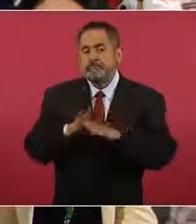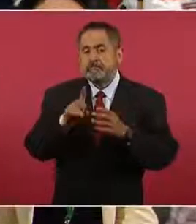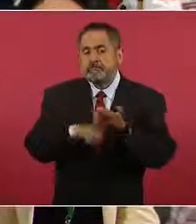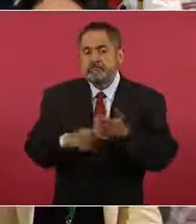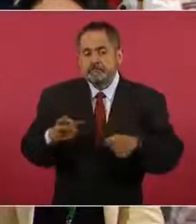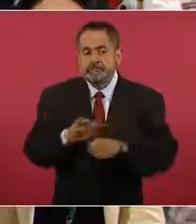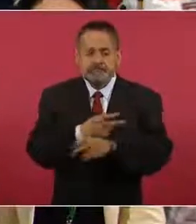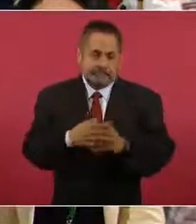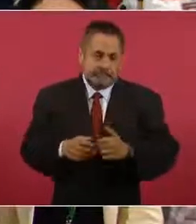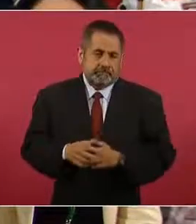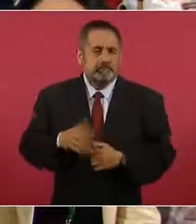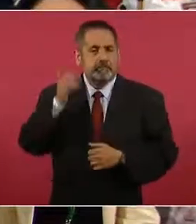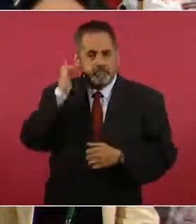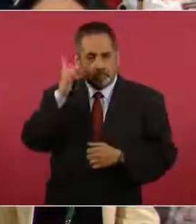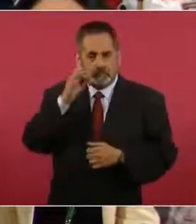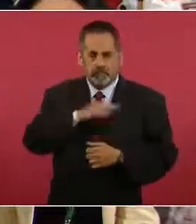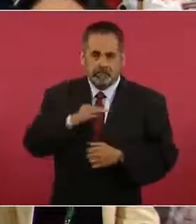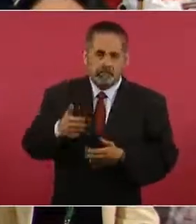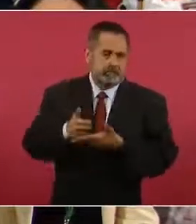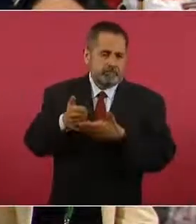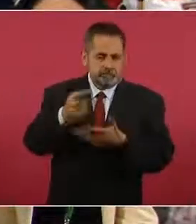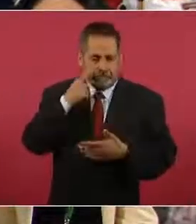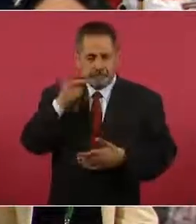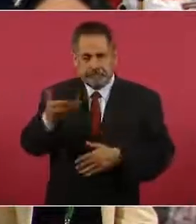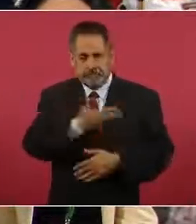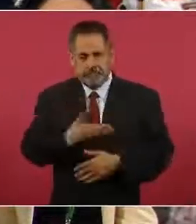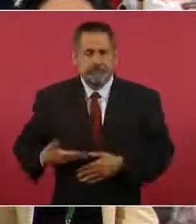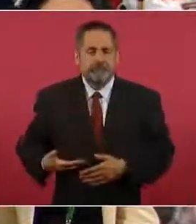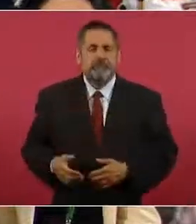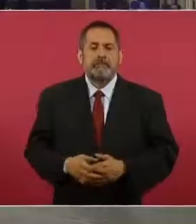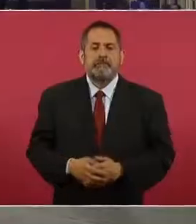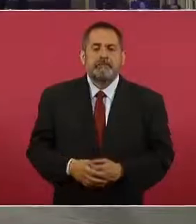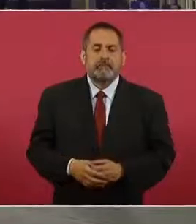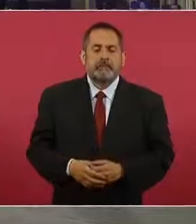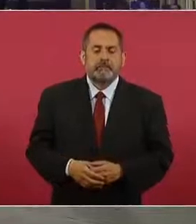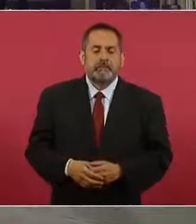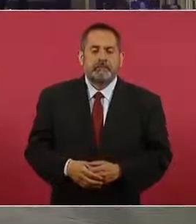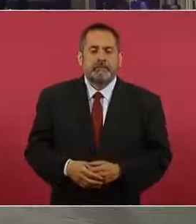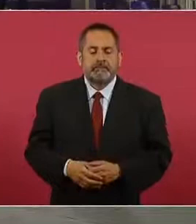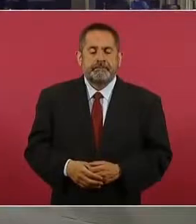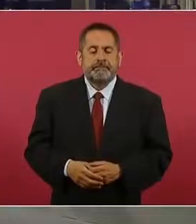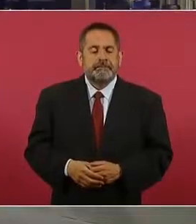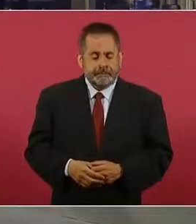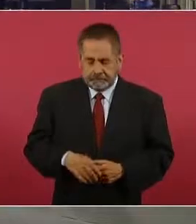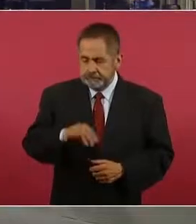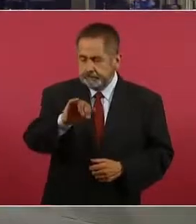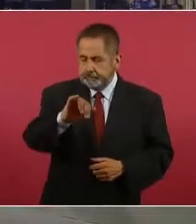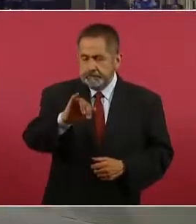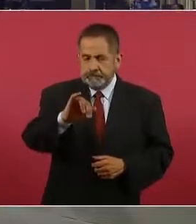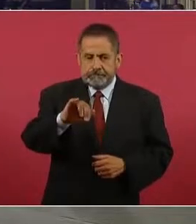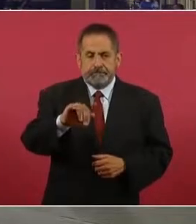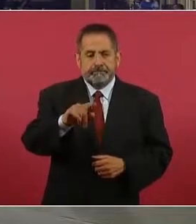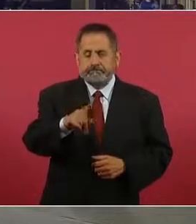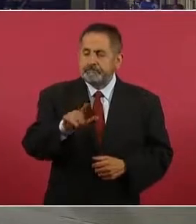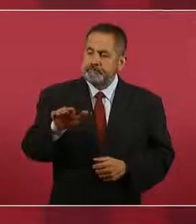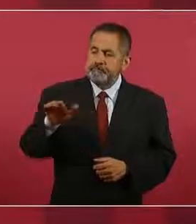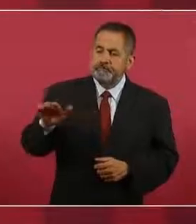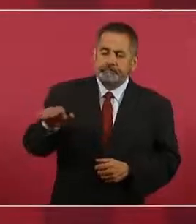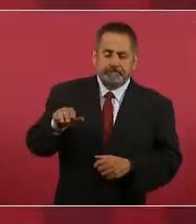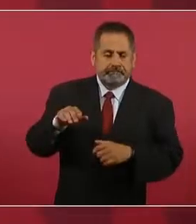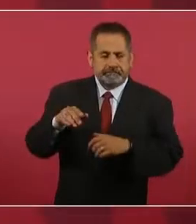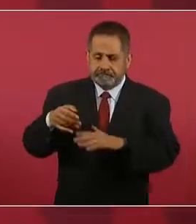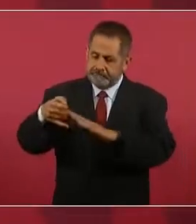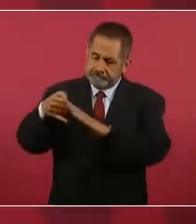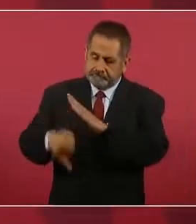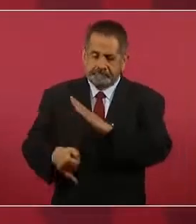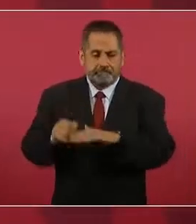ocurre. Entonces, ojalá que nos pueda decir al respecto sobre eso, señor presidente. Sí, vamos a profundizar